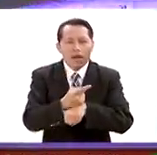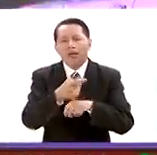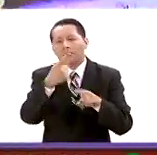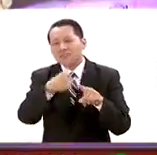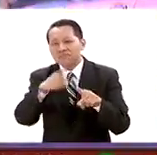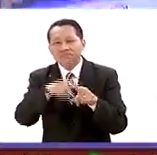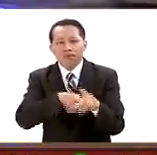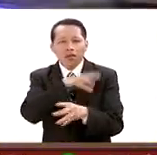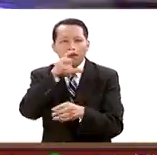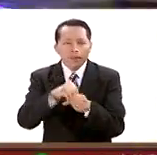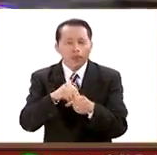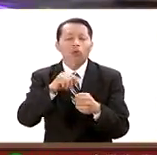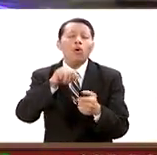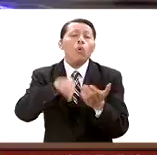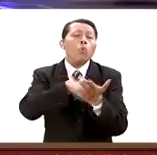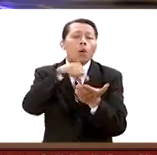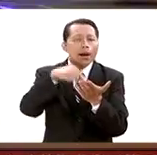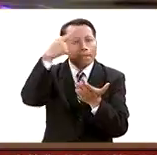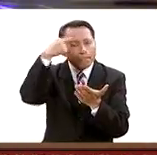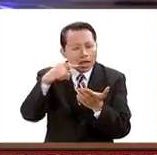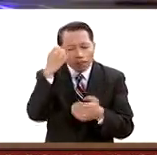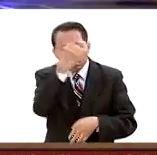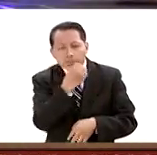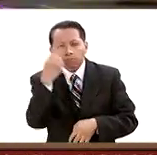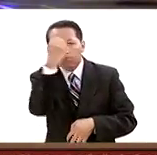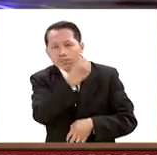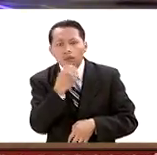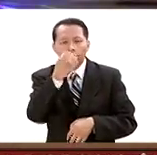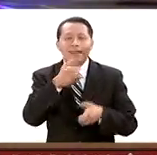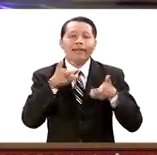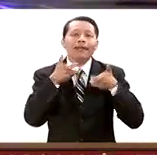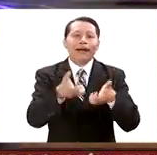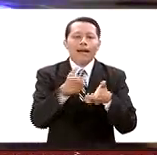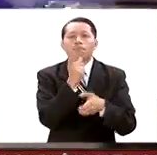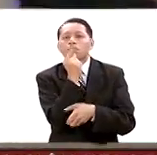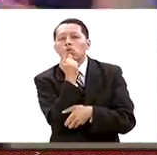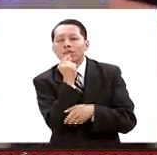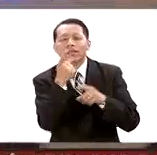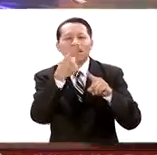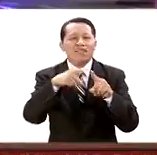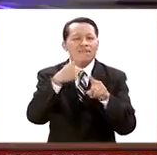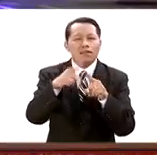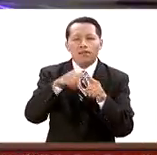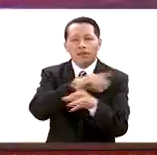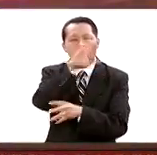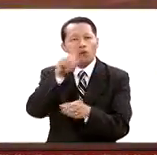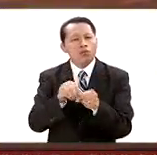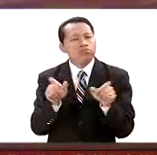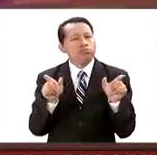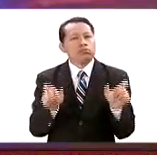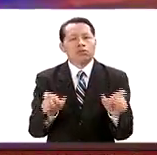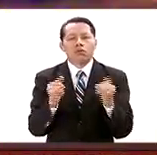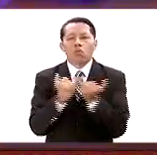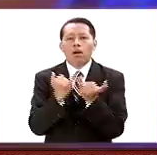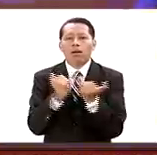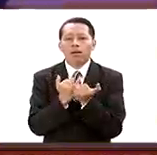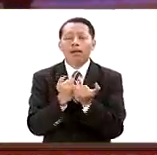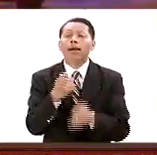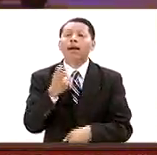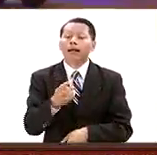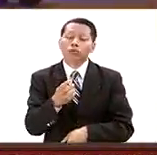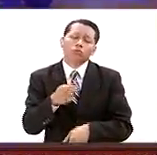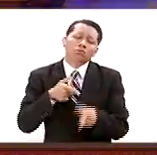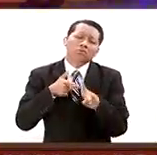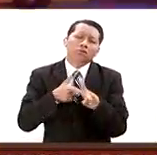los puestos de revisión, los patrullajes en las calles. Así que, mientras persiste esa circunstancia, continuada